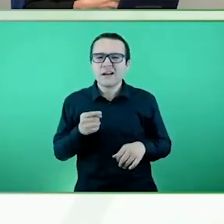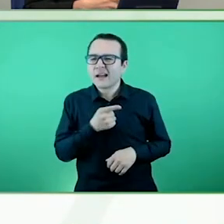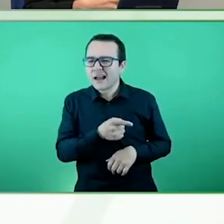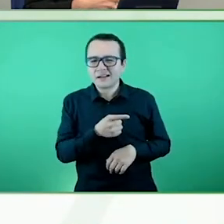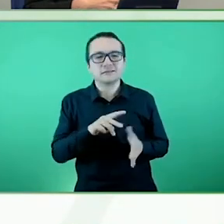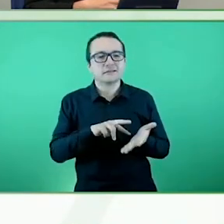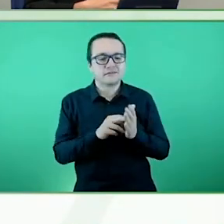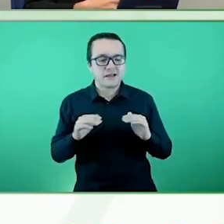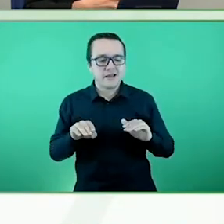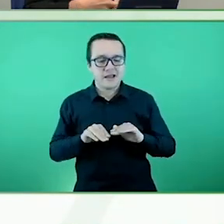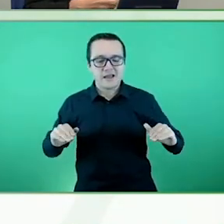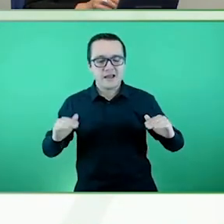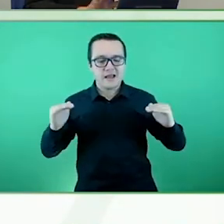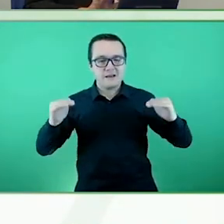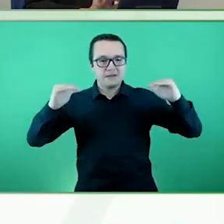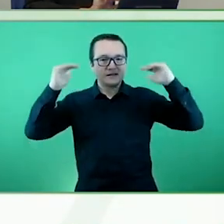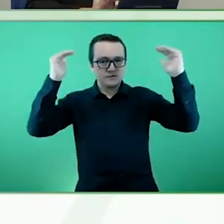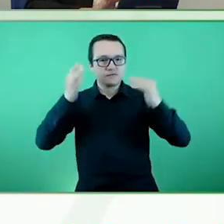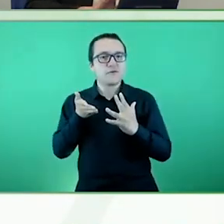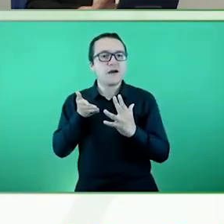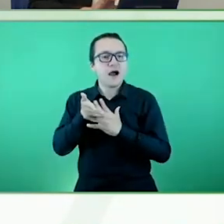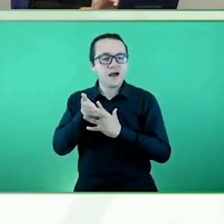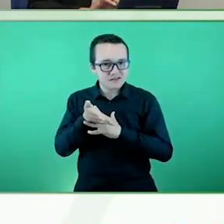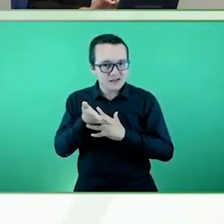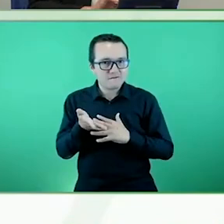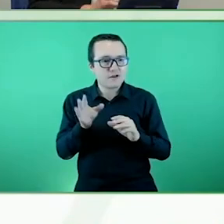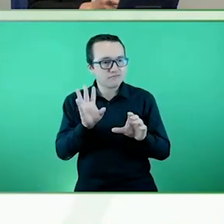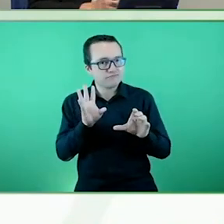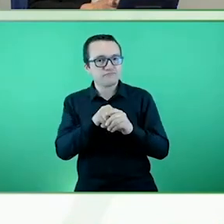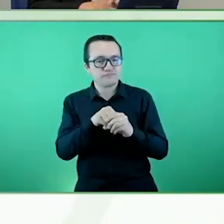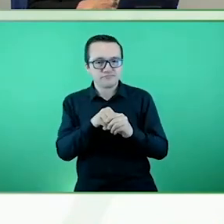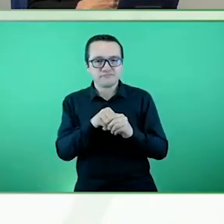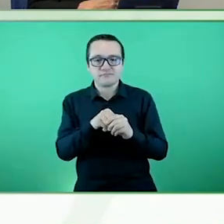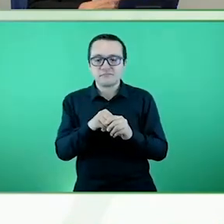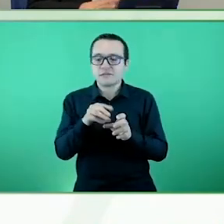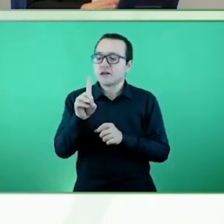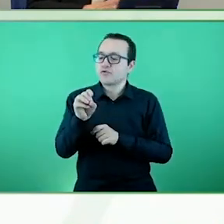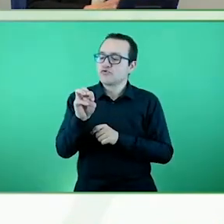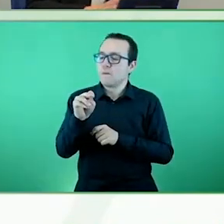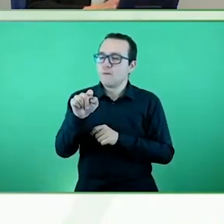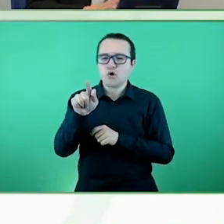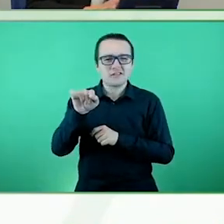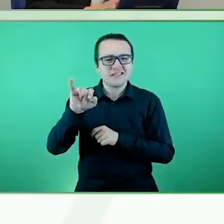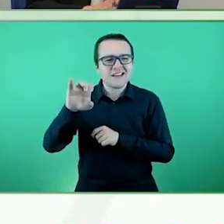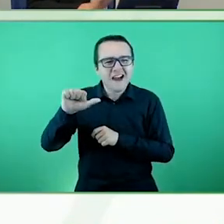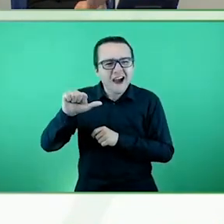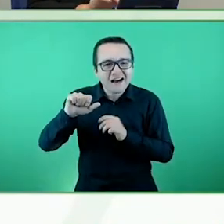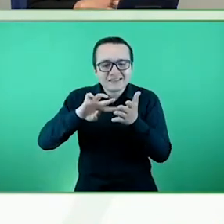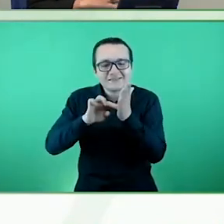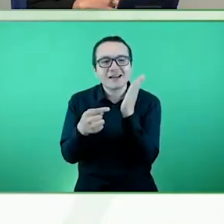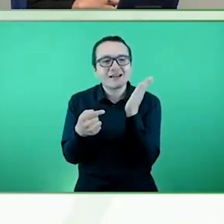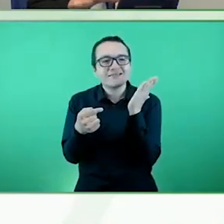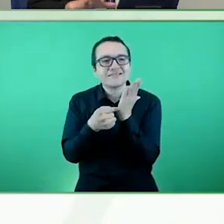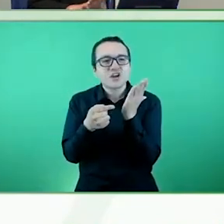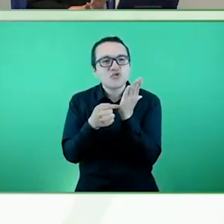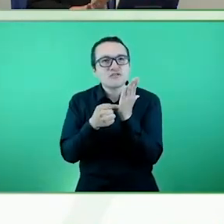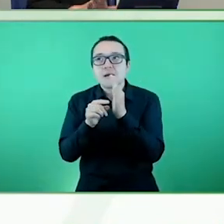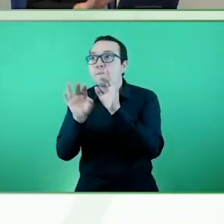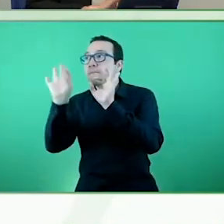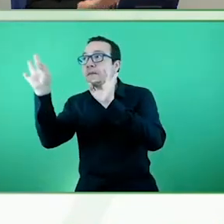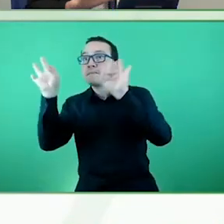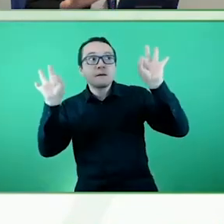domotizados y están personalizados. O sea, todo lo que es la domótica se personaliza de manera